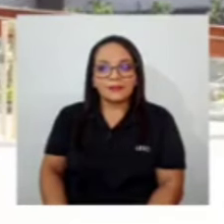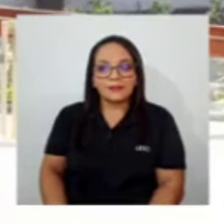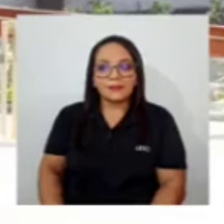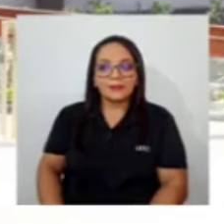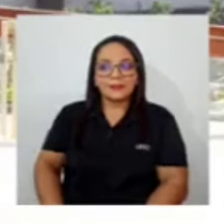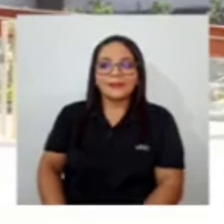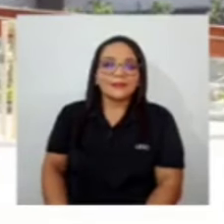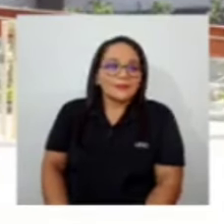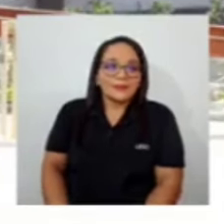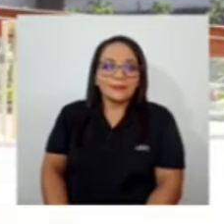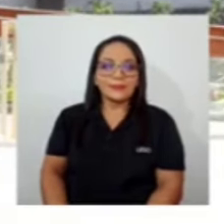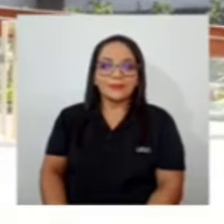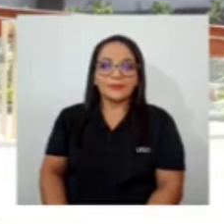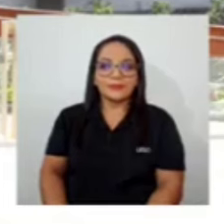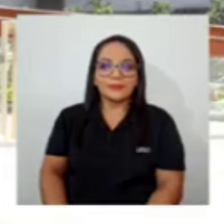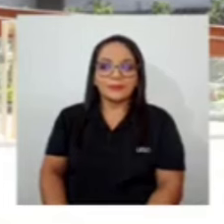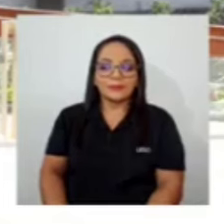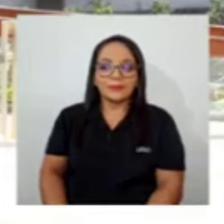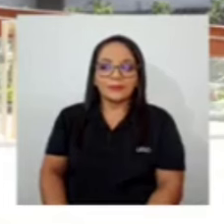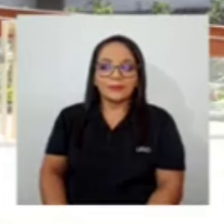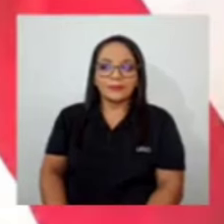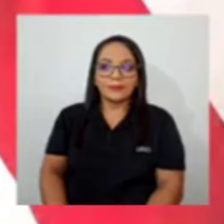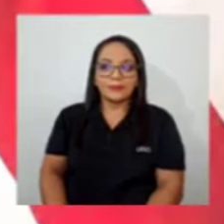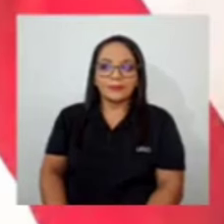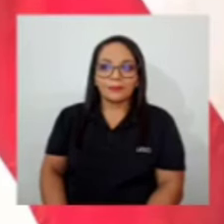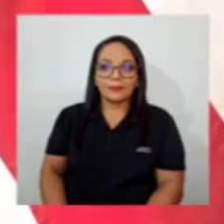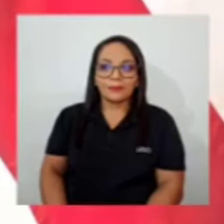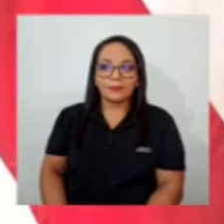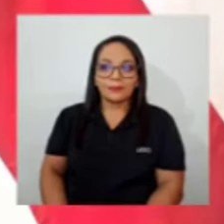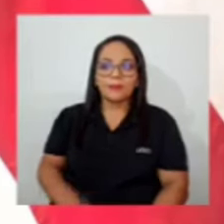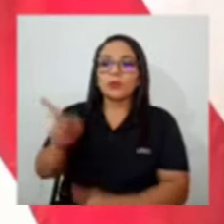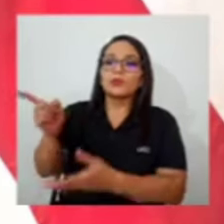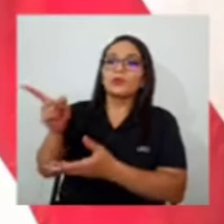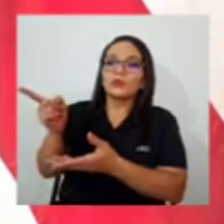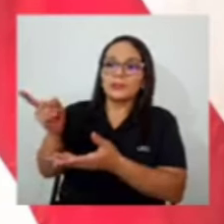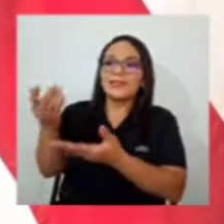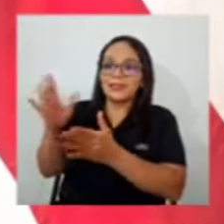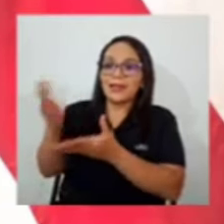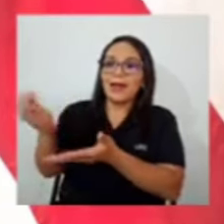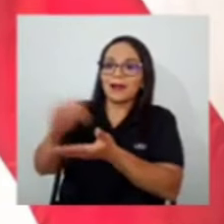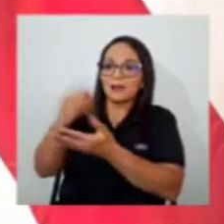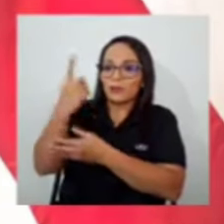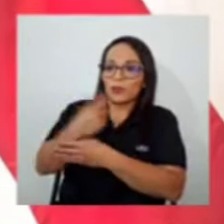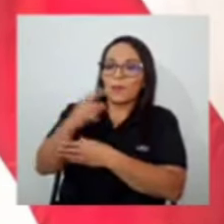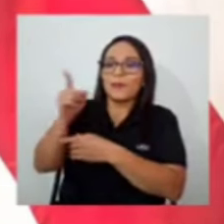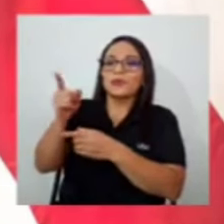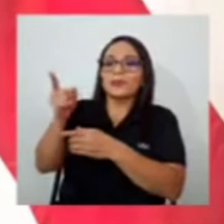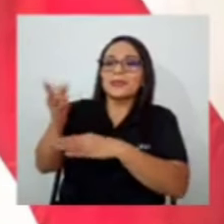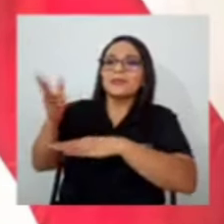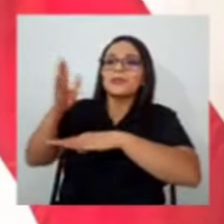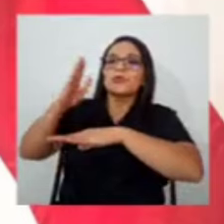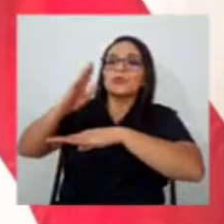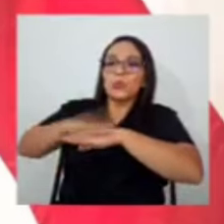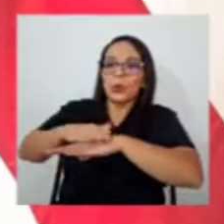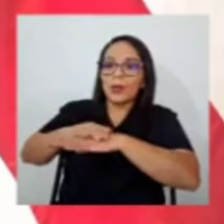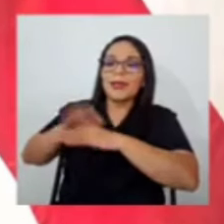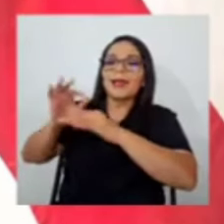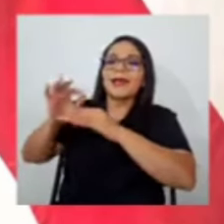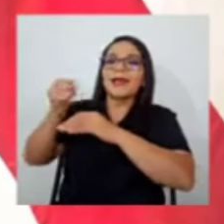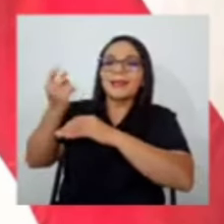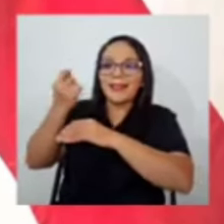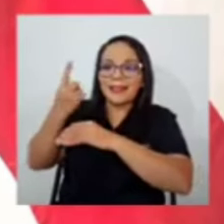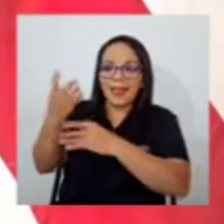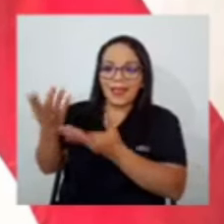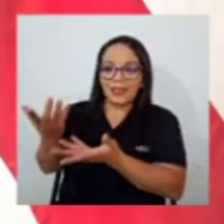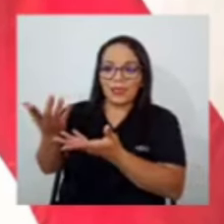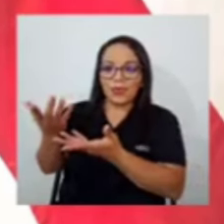ya hizo la la repregunta pero está sobreinterpretando sobre la base de sus sesgos don David Choreco nunca estuvo en